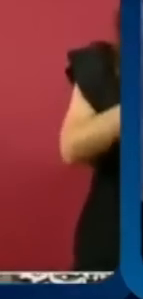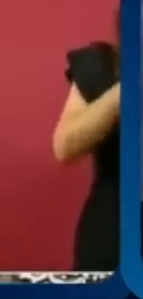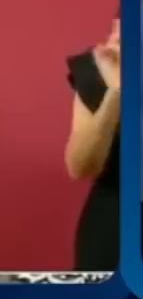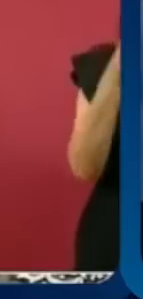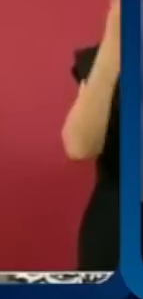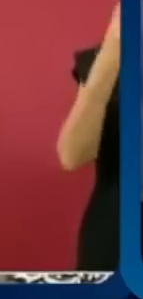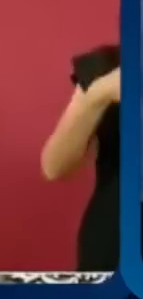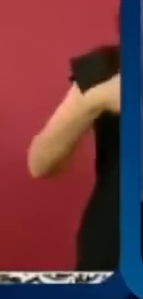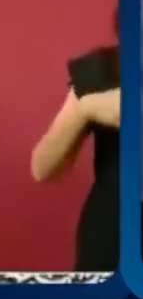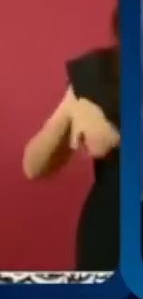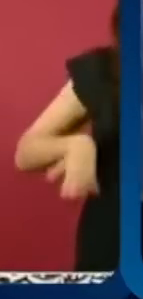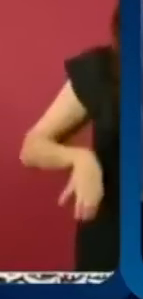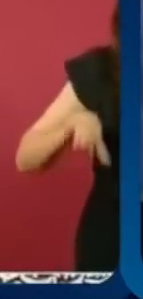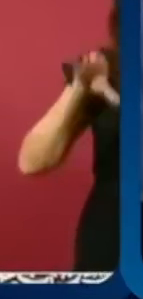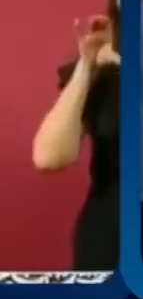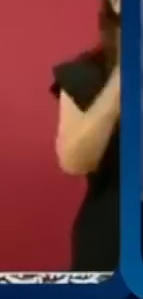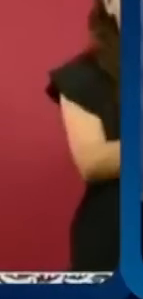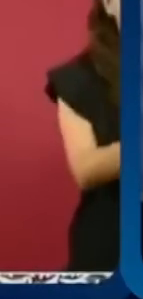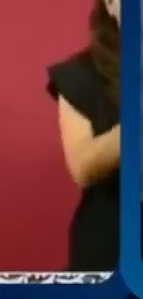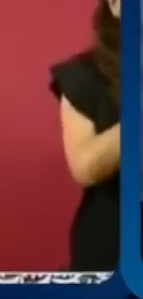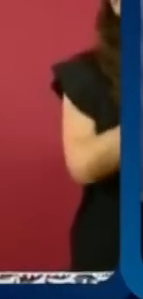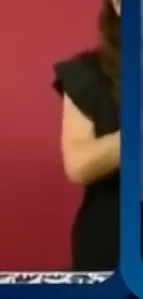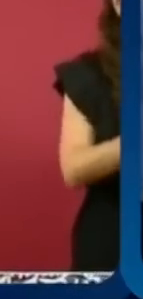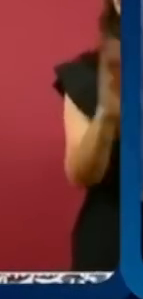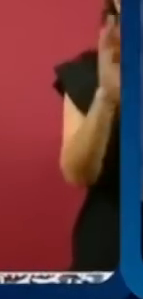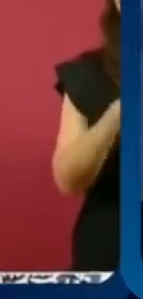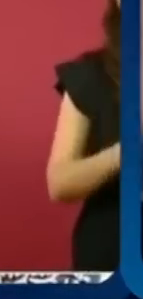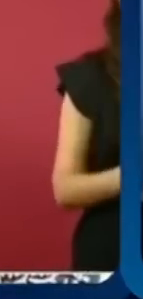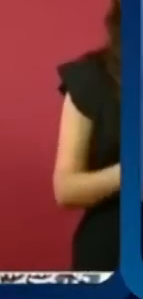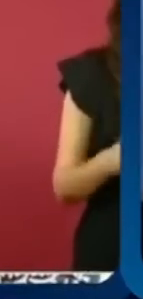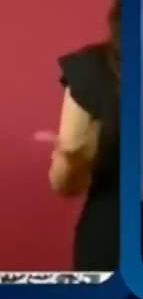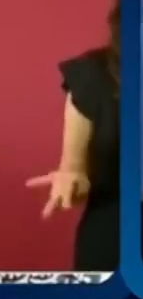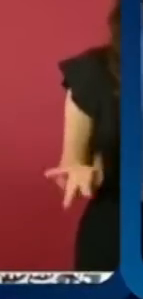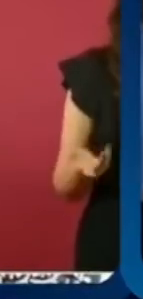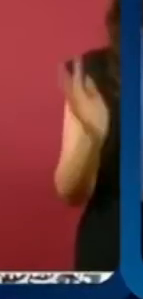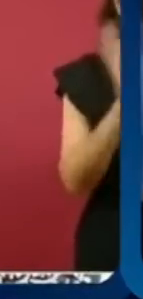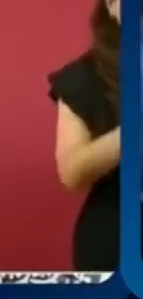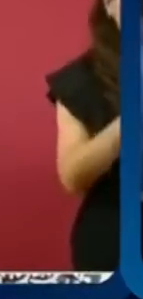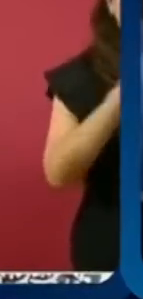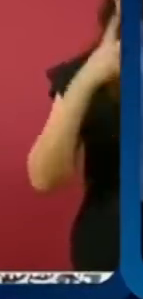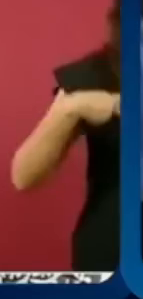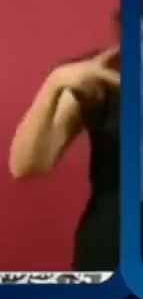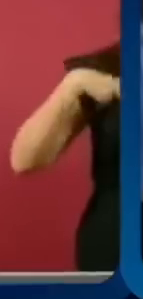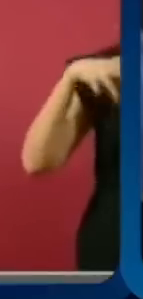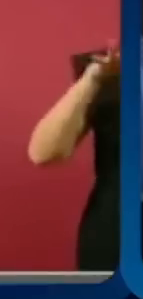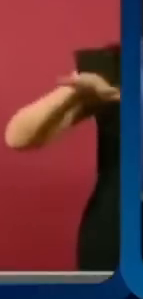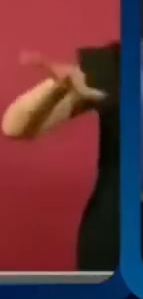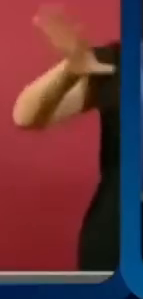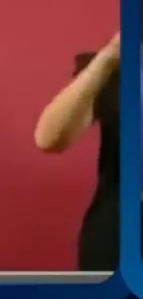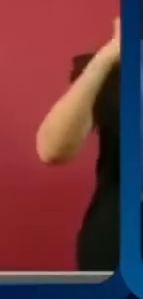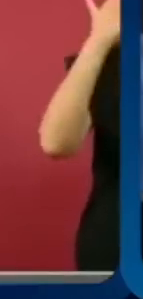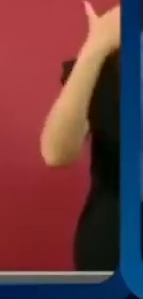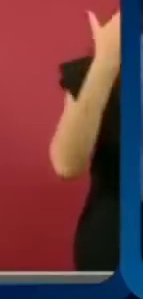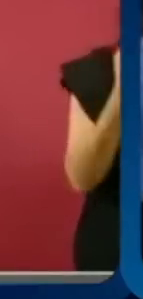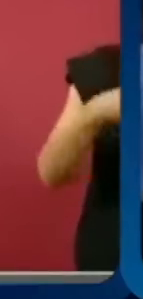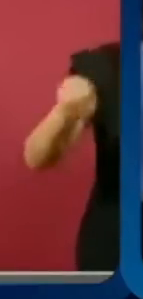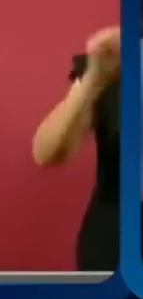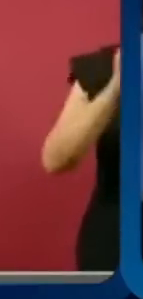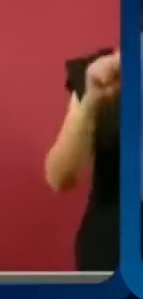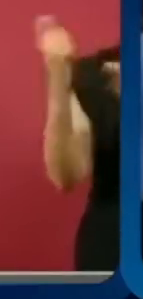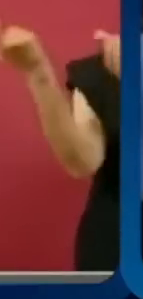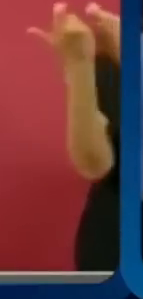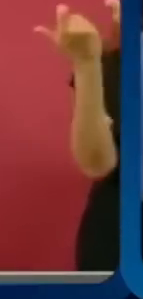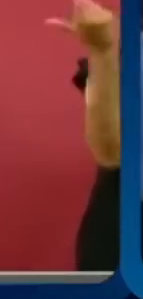realmente les interesa el Istmo de Tehuantepec y sin filtros le dicen al presidente Andrés Manuel López Obrador